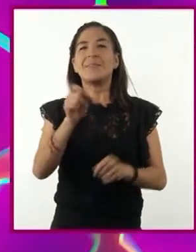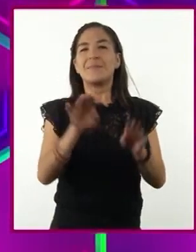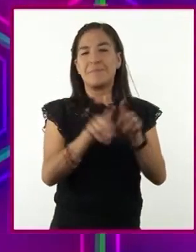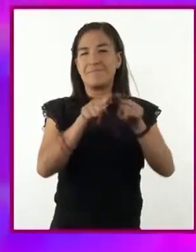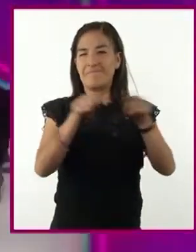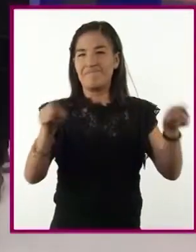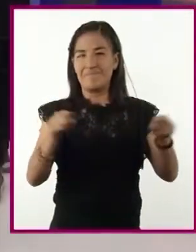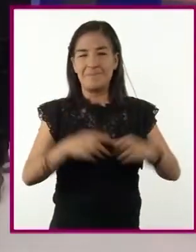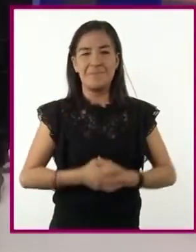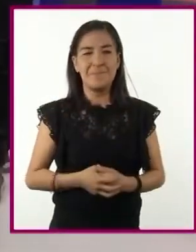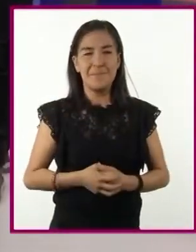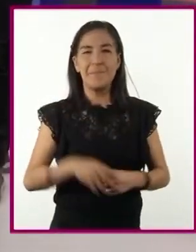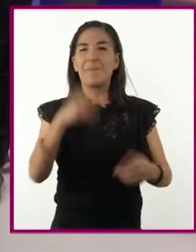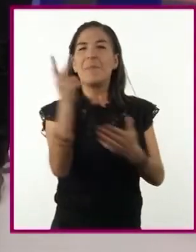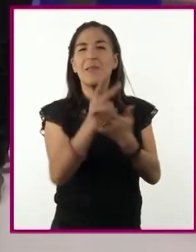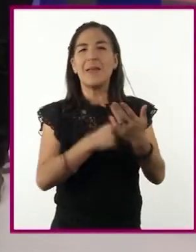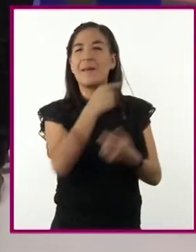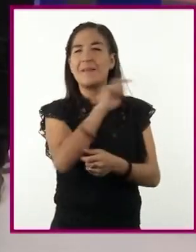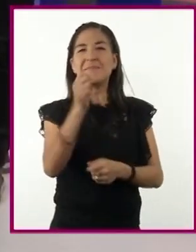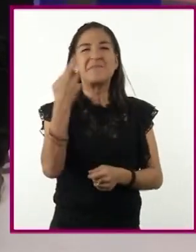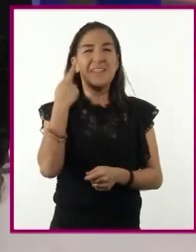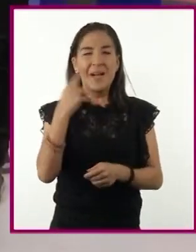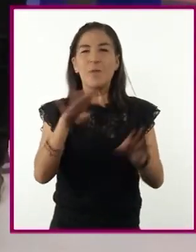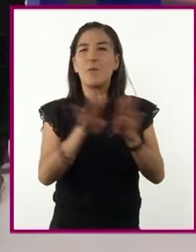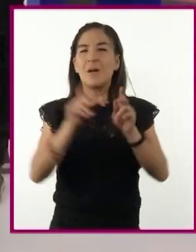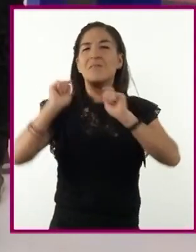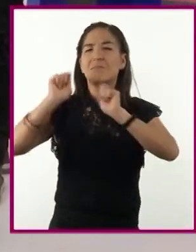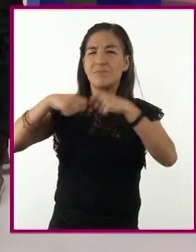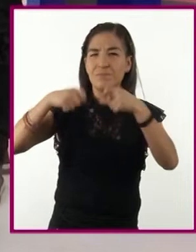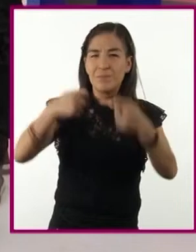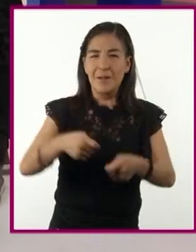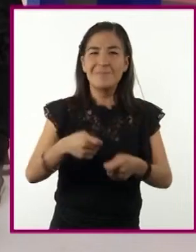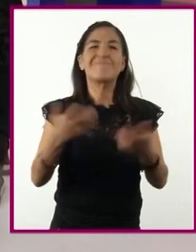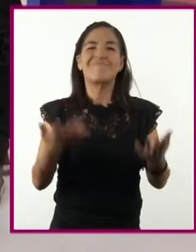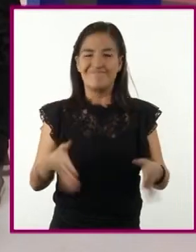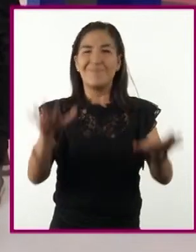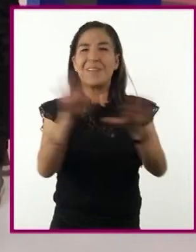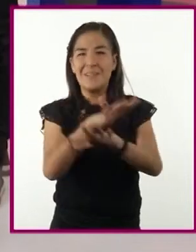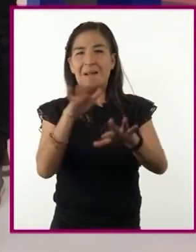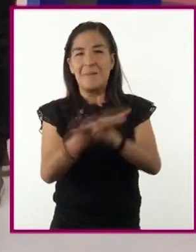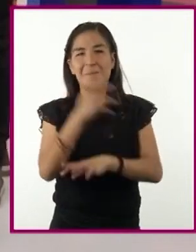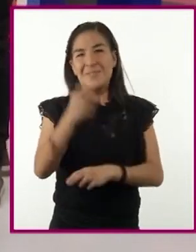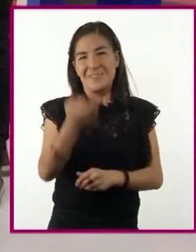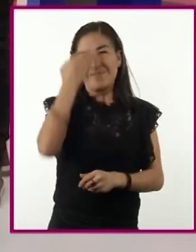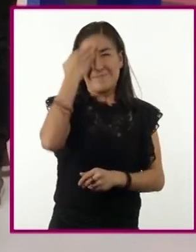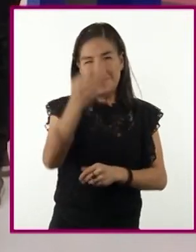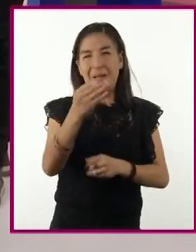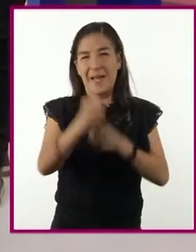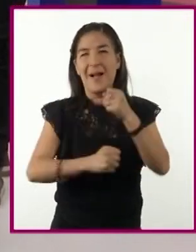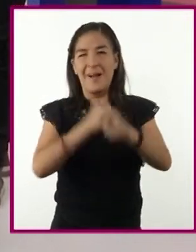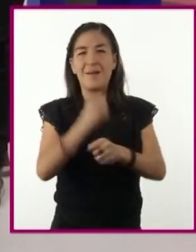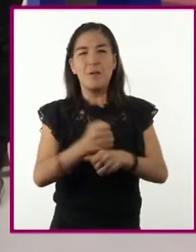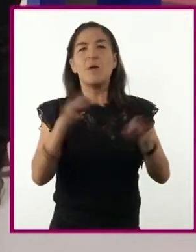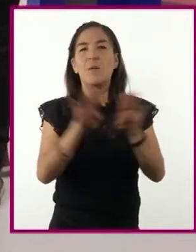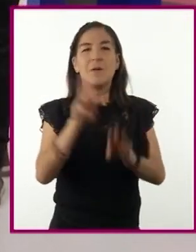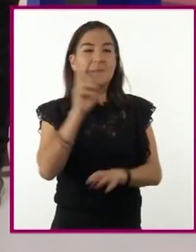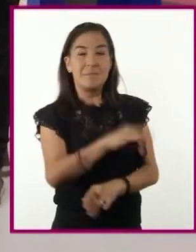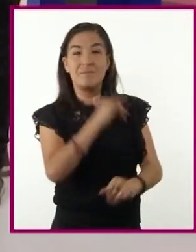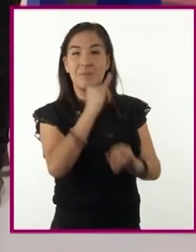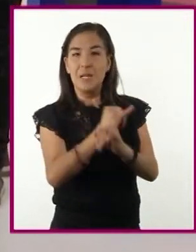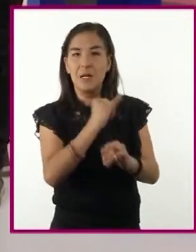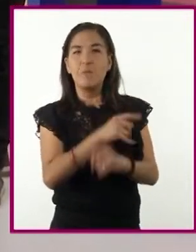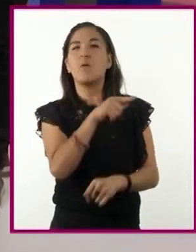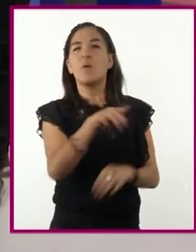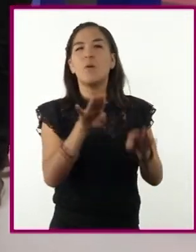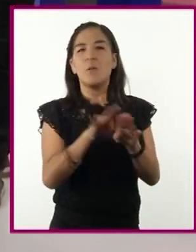La programación de la radio tradicional ha ido cambiando durante estos últimos años, ya que ha visto en internet su